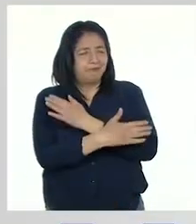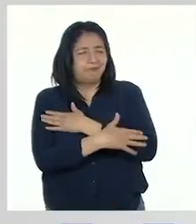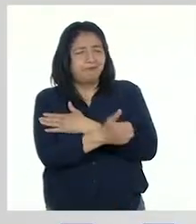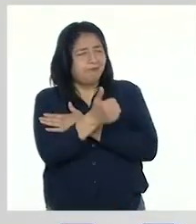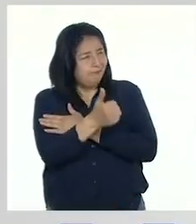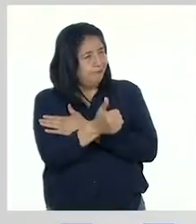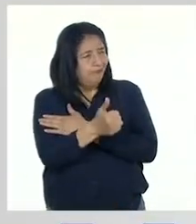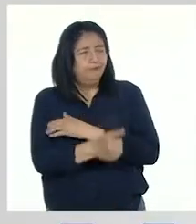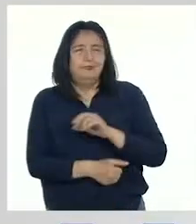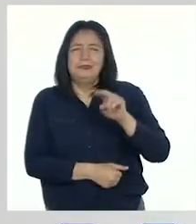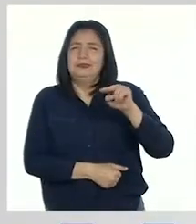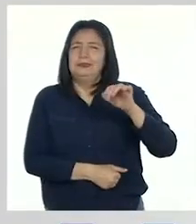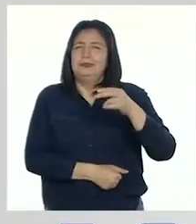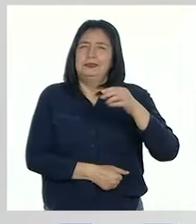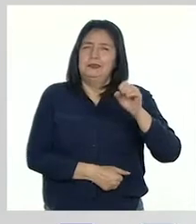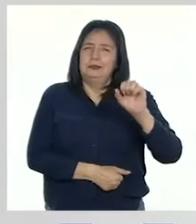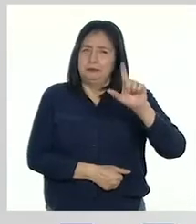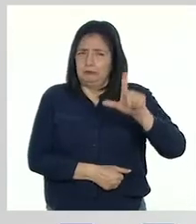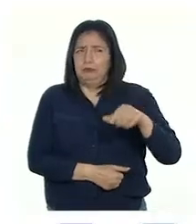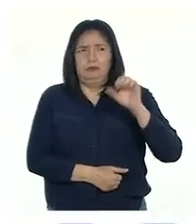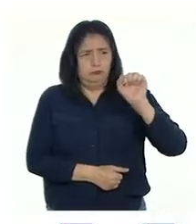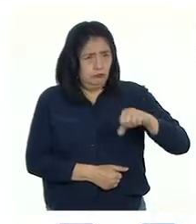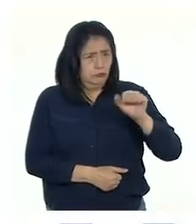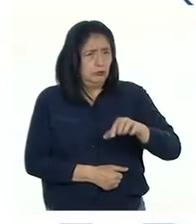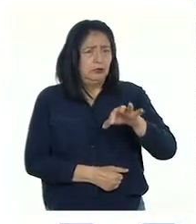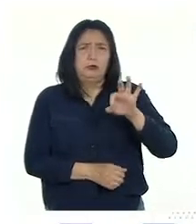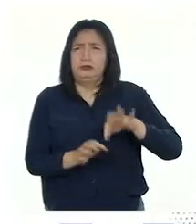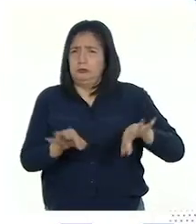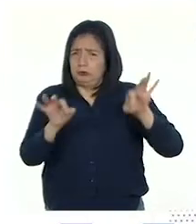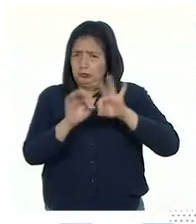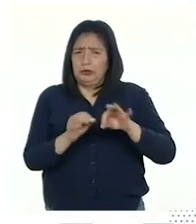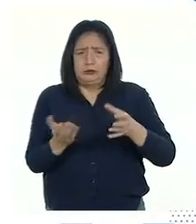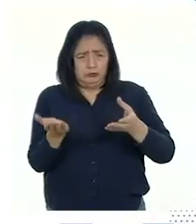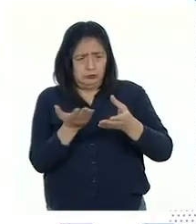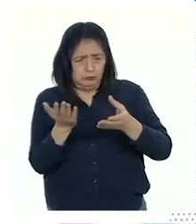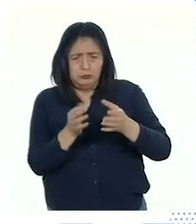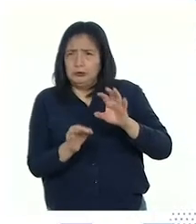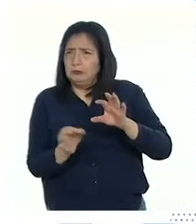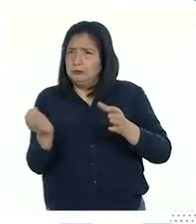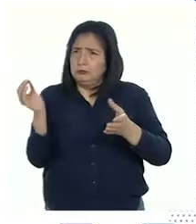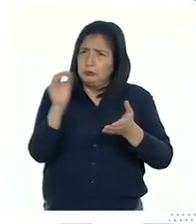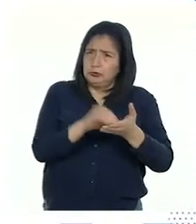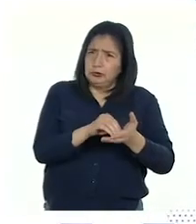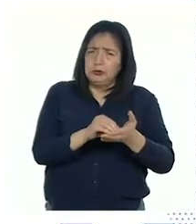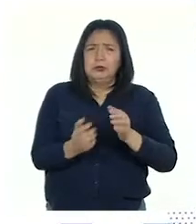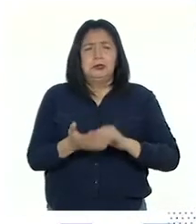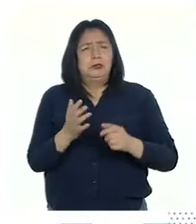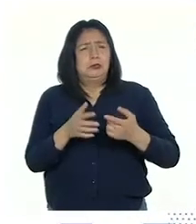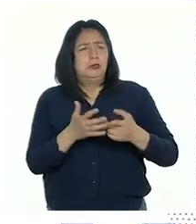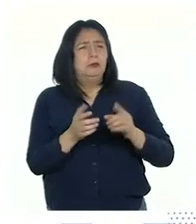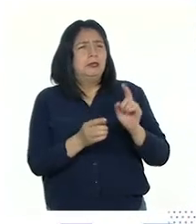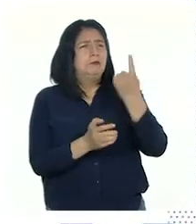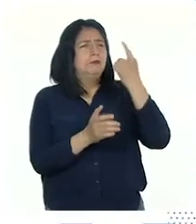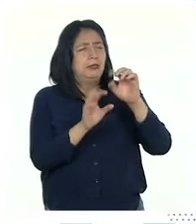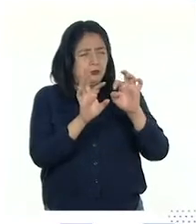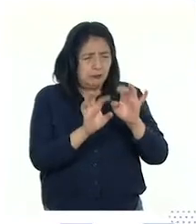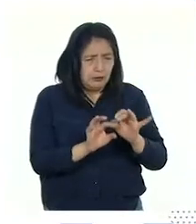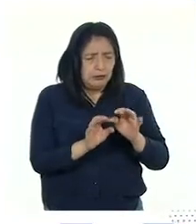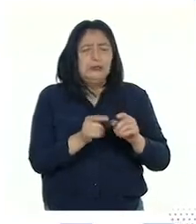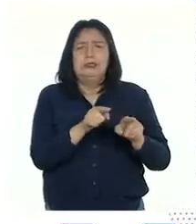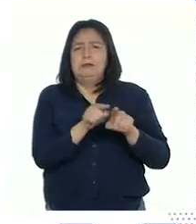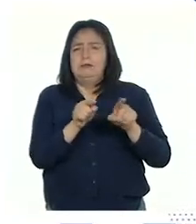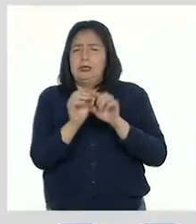¡Felicitaciones, Nashly! Es muy importante que seleccionen en sus portafolios tanto los trabajos iniciales como las